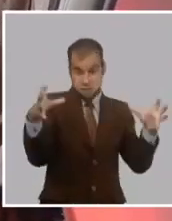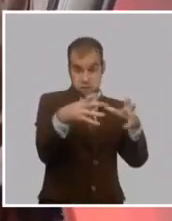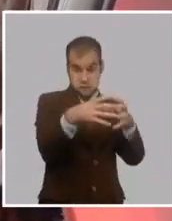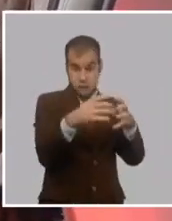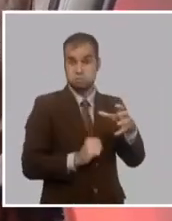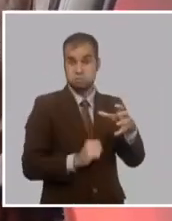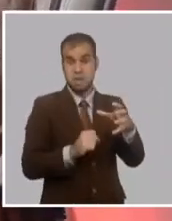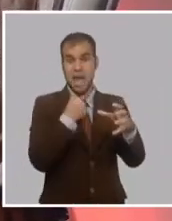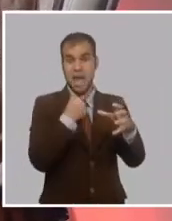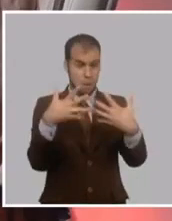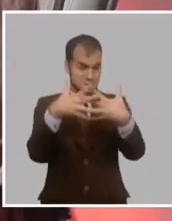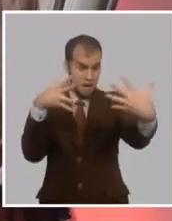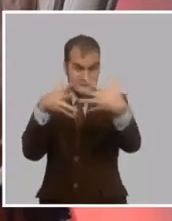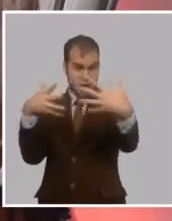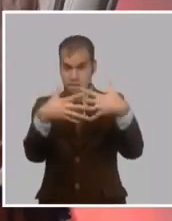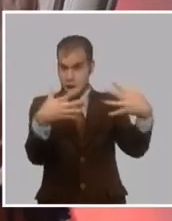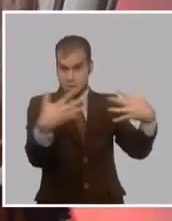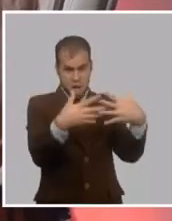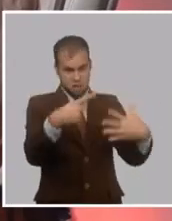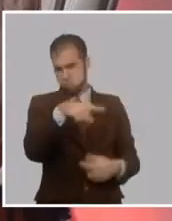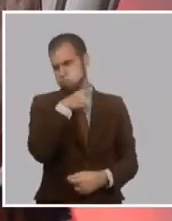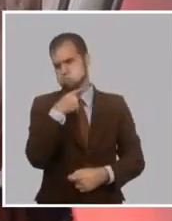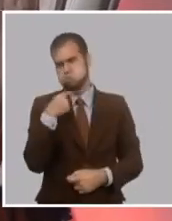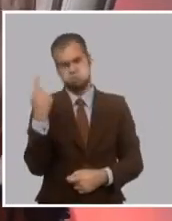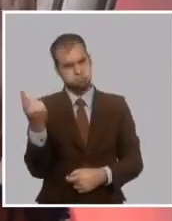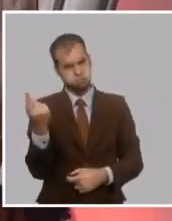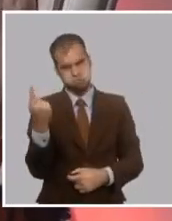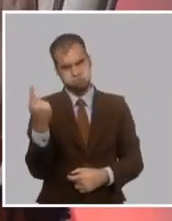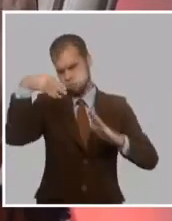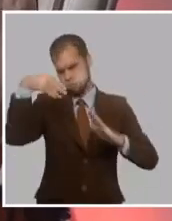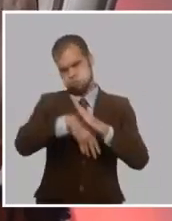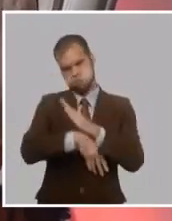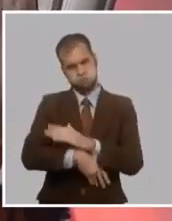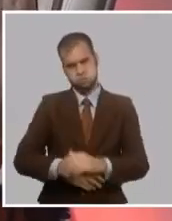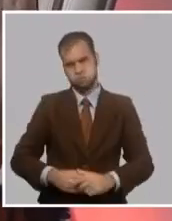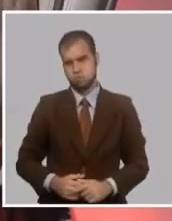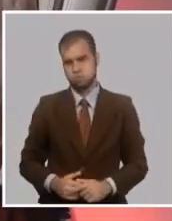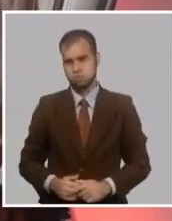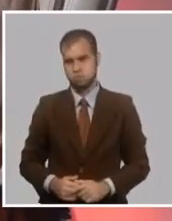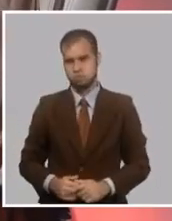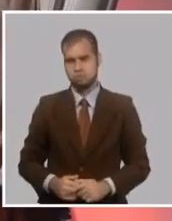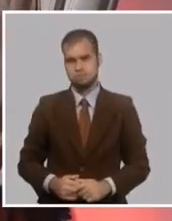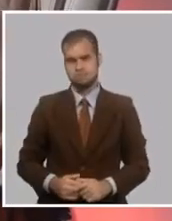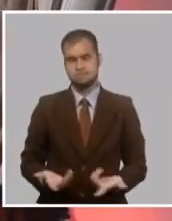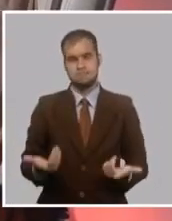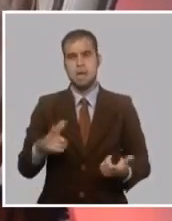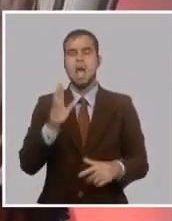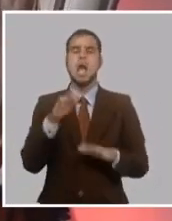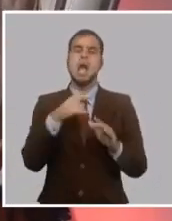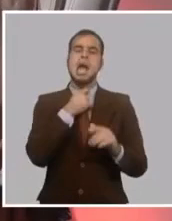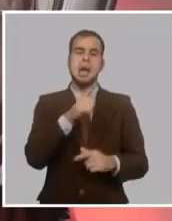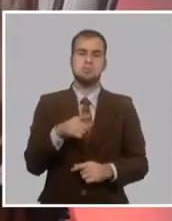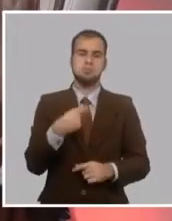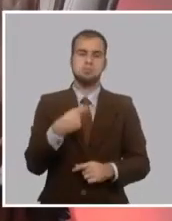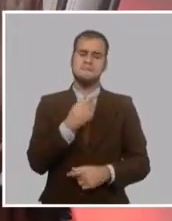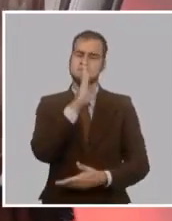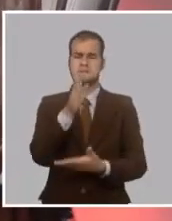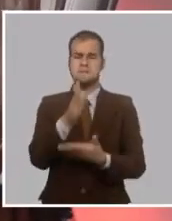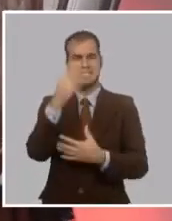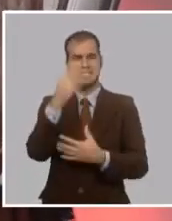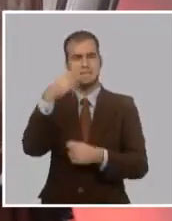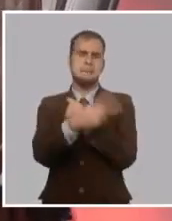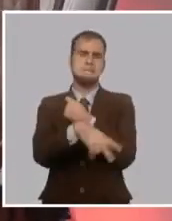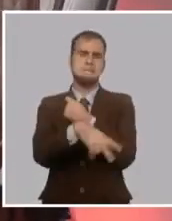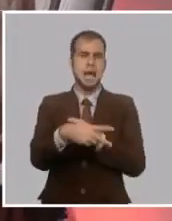estaban perdidos. es una lección para los movimientos independentistas de hoy día. Cuando yo voy, por ejemplo, a un pueblo hermano como Puerto Rico, y veo